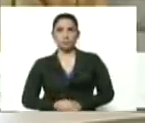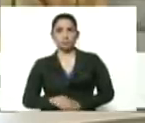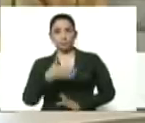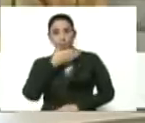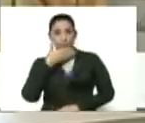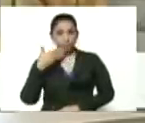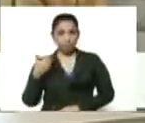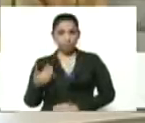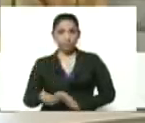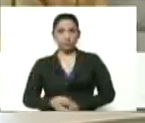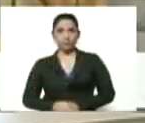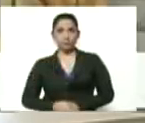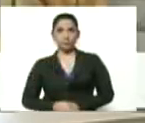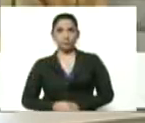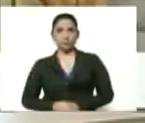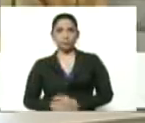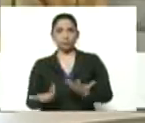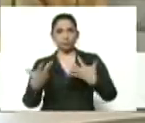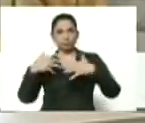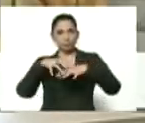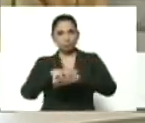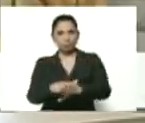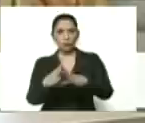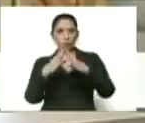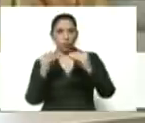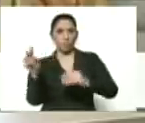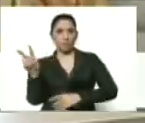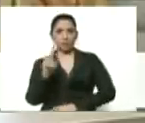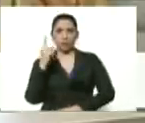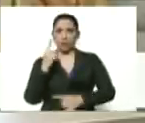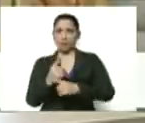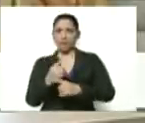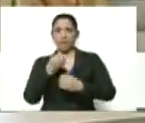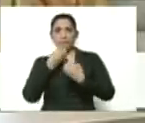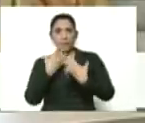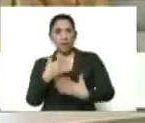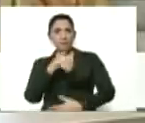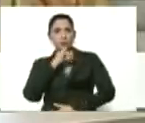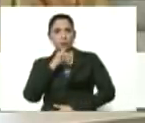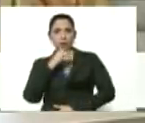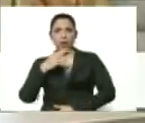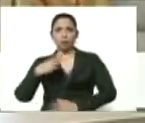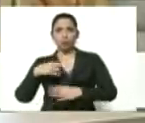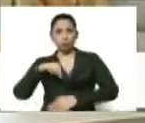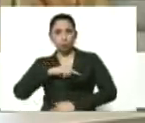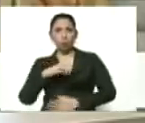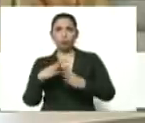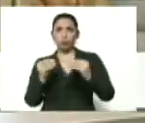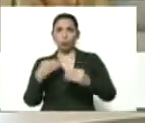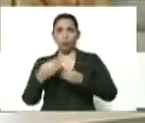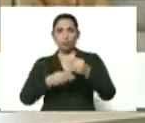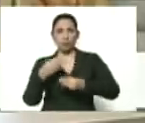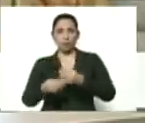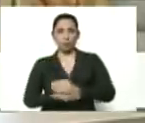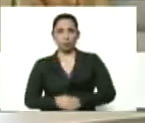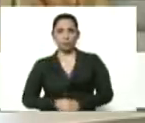mejoramos, combinamos todo, Venezuela debe estar bien informada de todo lo que estamos haciendo, hubo algo importante